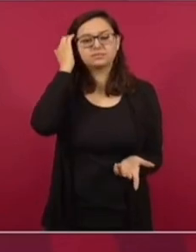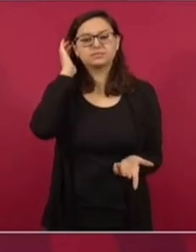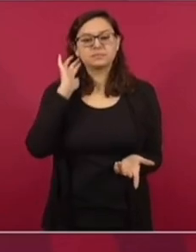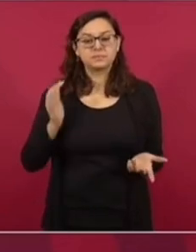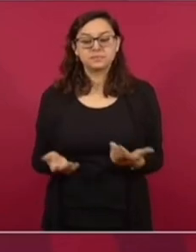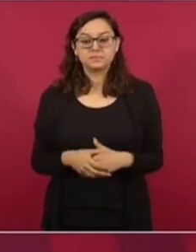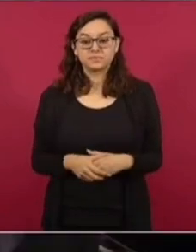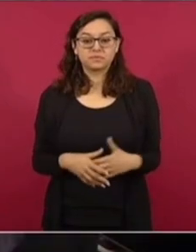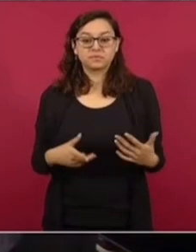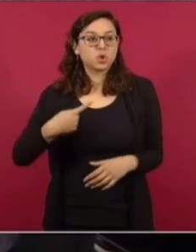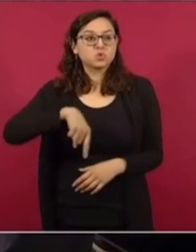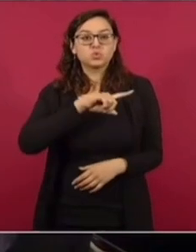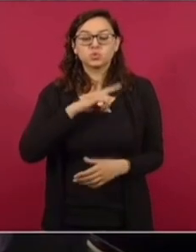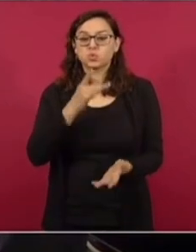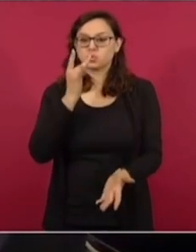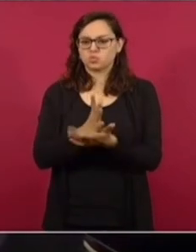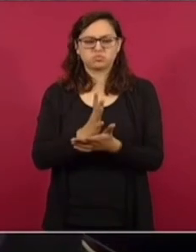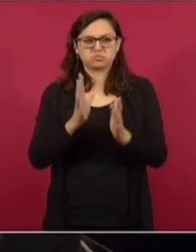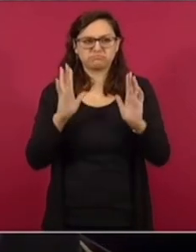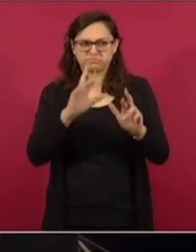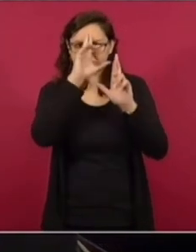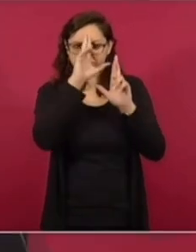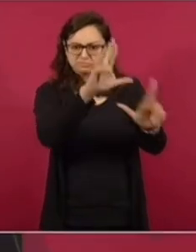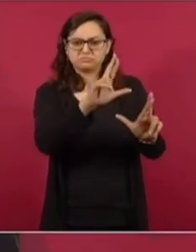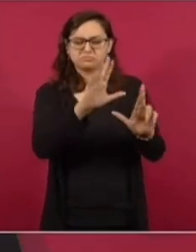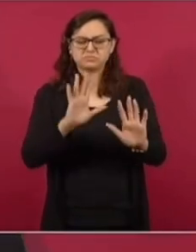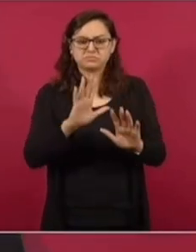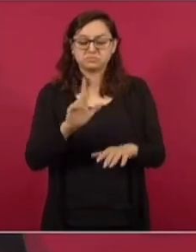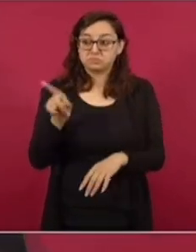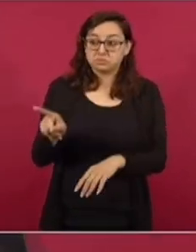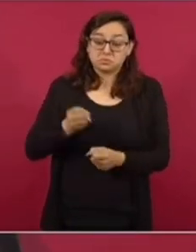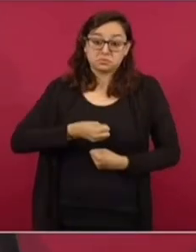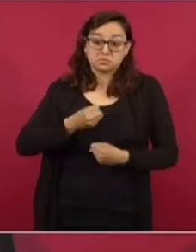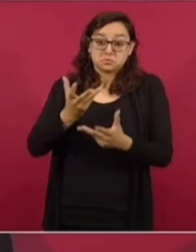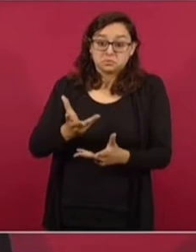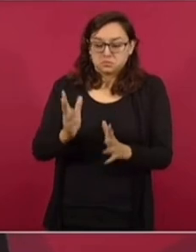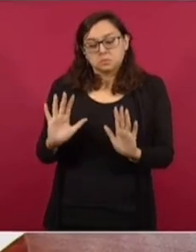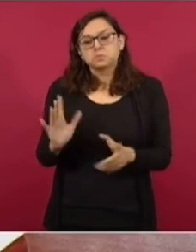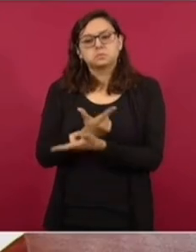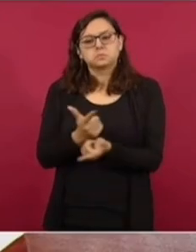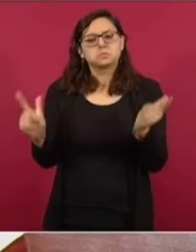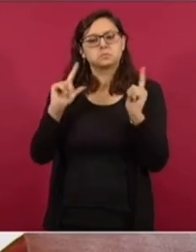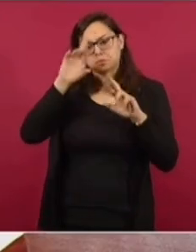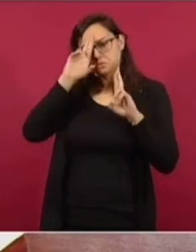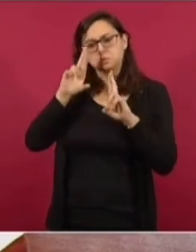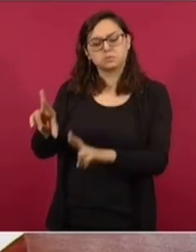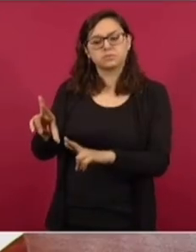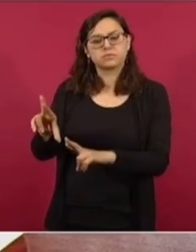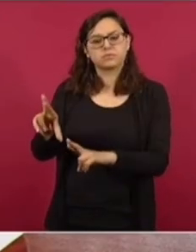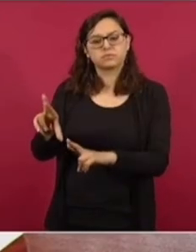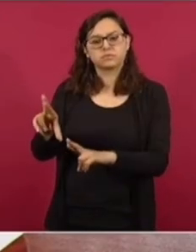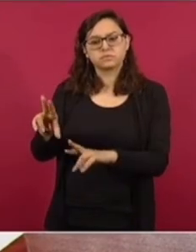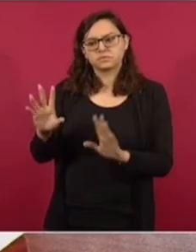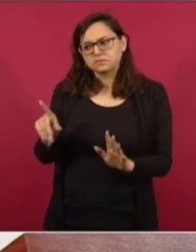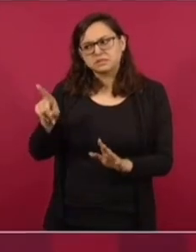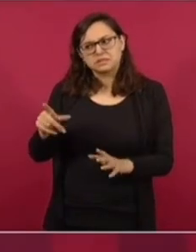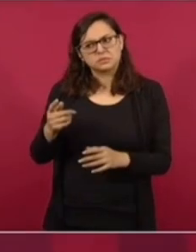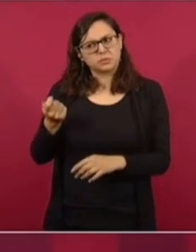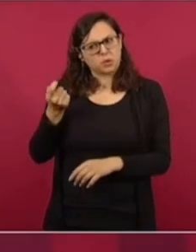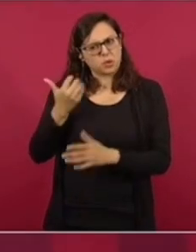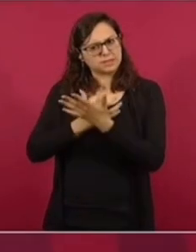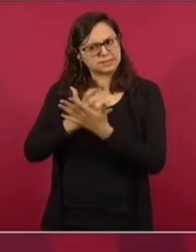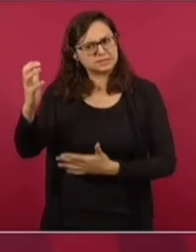nosotros somos muy respetuosos de la libertad de expresión, aún en exceso,